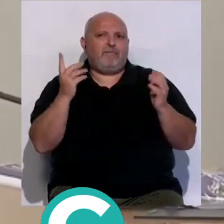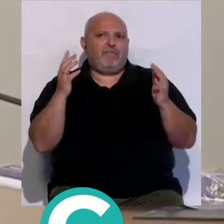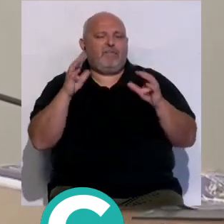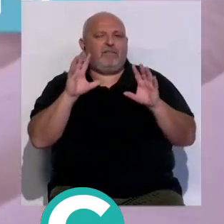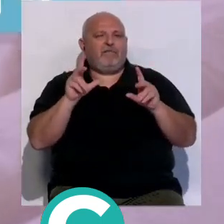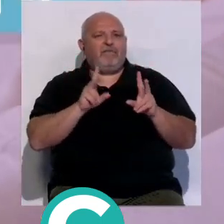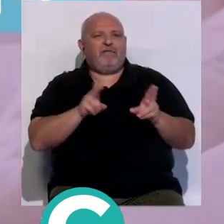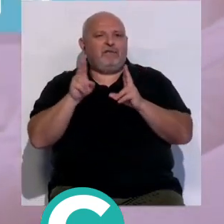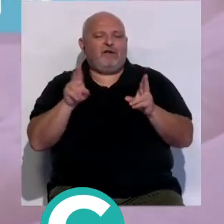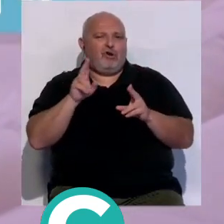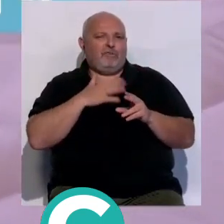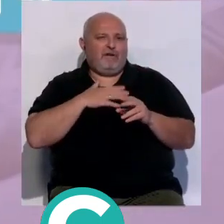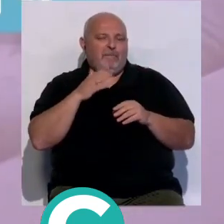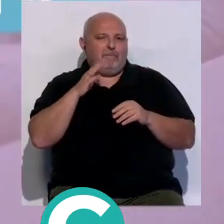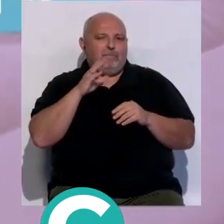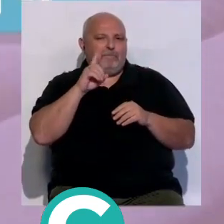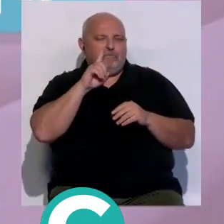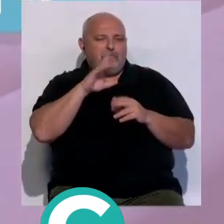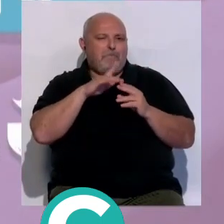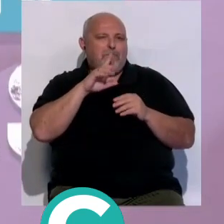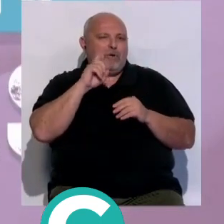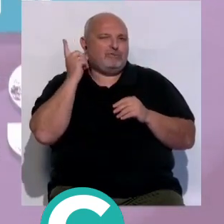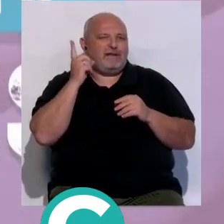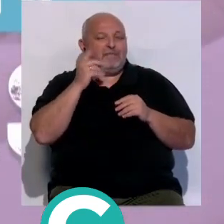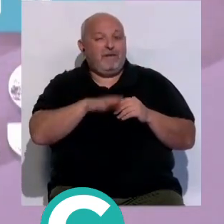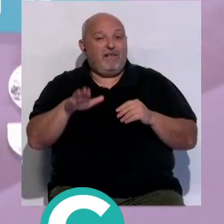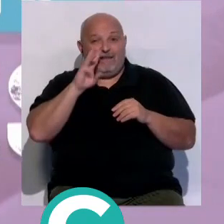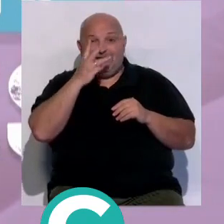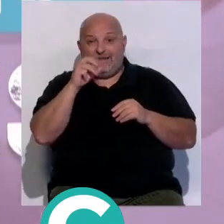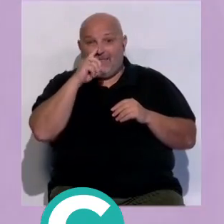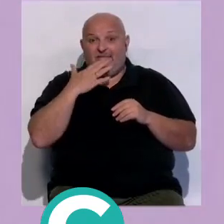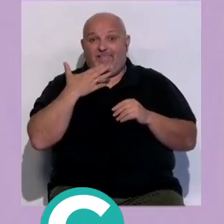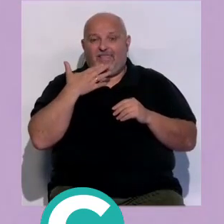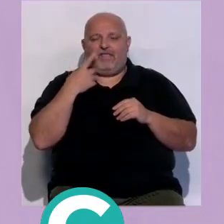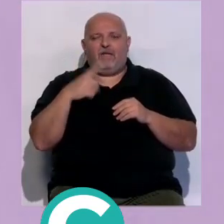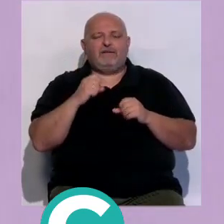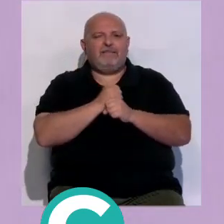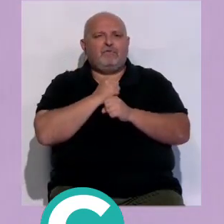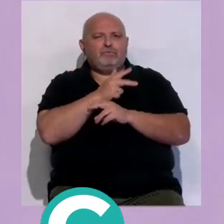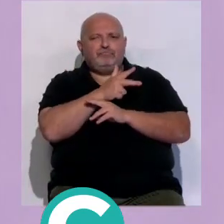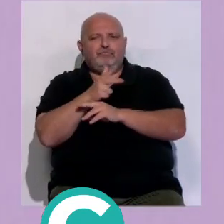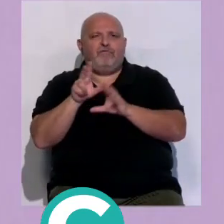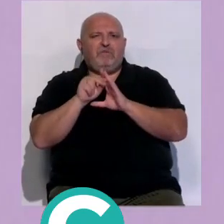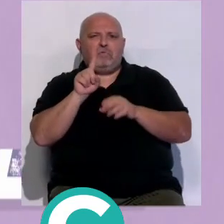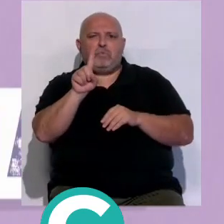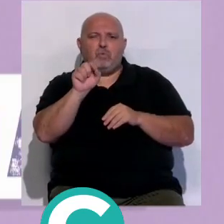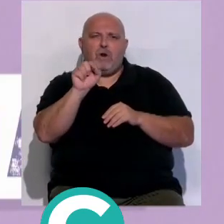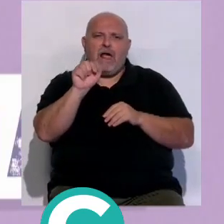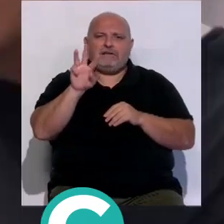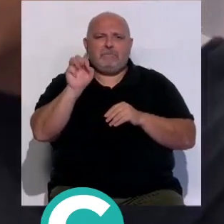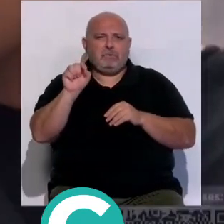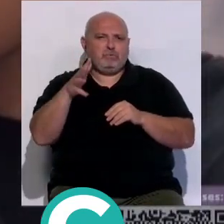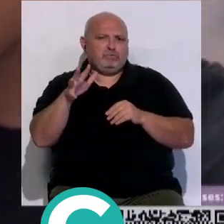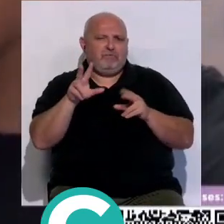de cortos Pan y Rosas El objetivo no es otro que los menores de 30 años presenten en sus trabajos un vídeo de entre uno y tres minutos